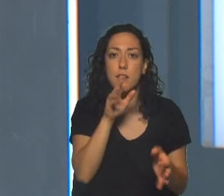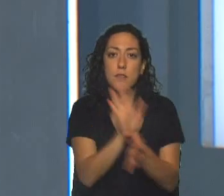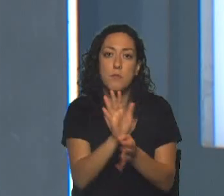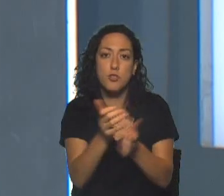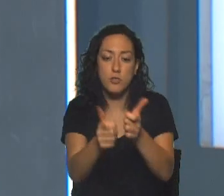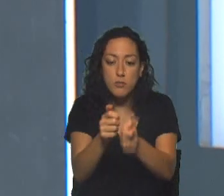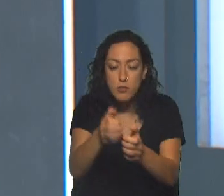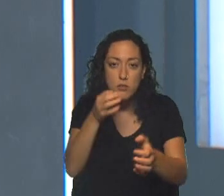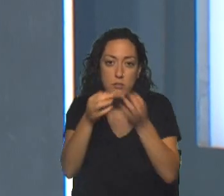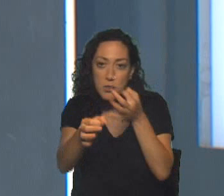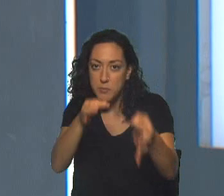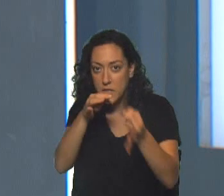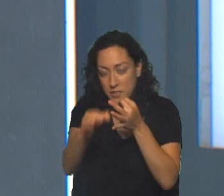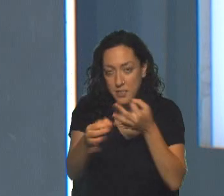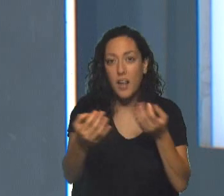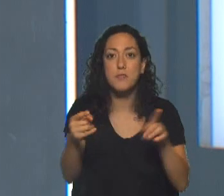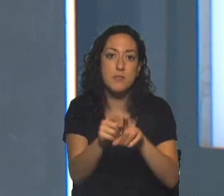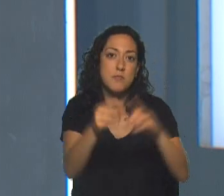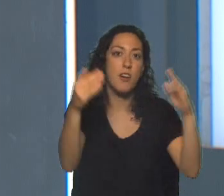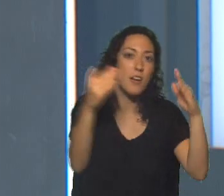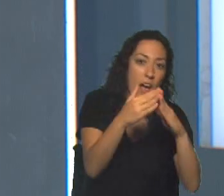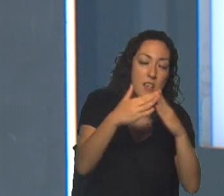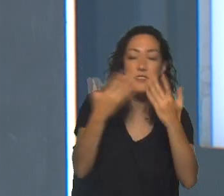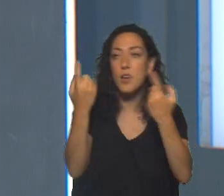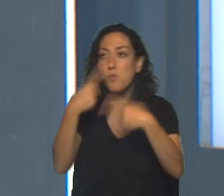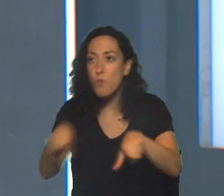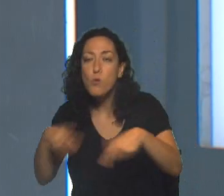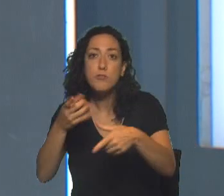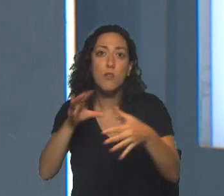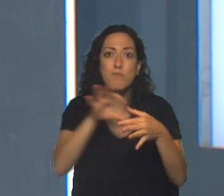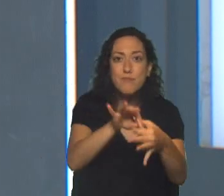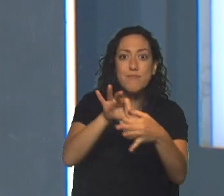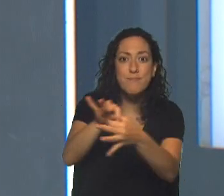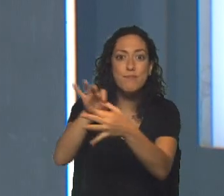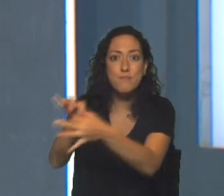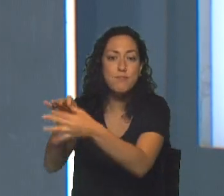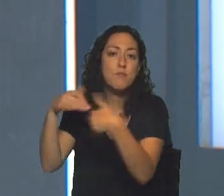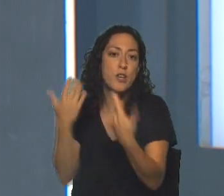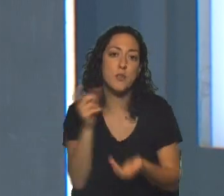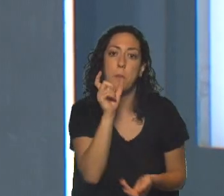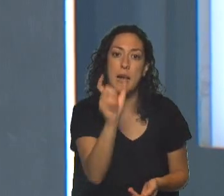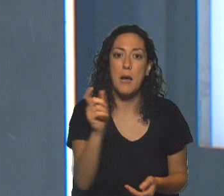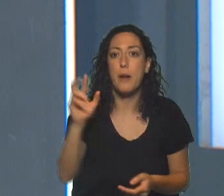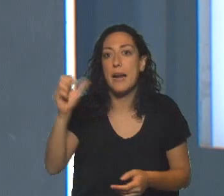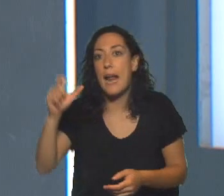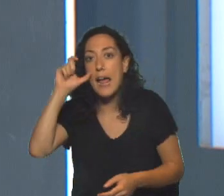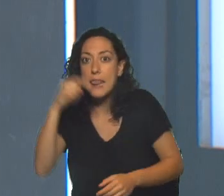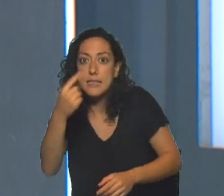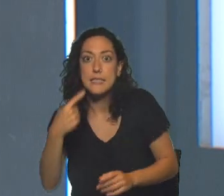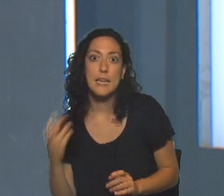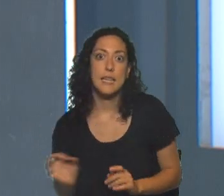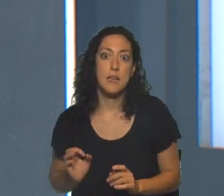en los teléfonos, está en los asistentes de hogares, está en la música. Por eso es la palabra del año, según la RAE, que es un poco